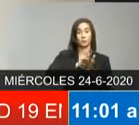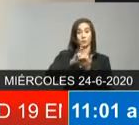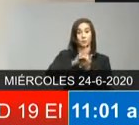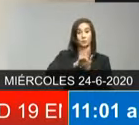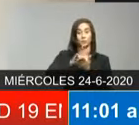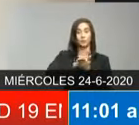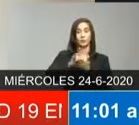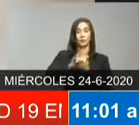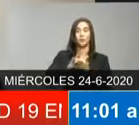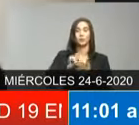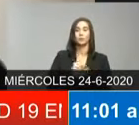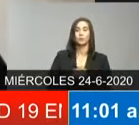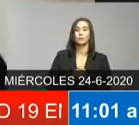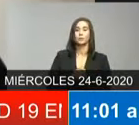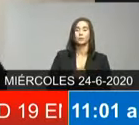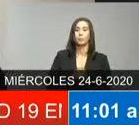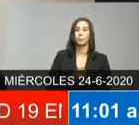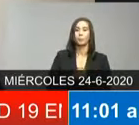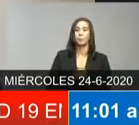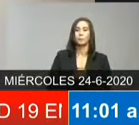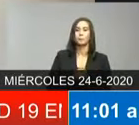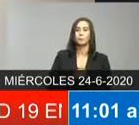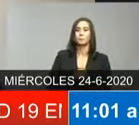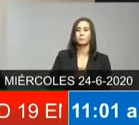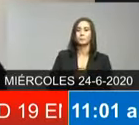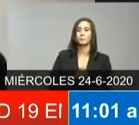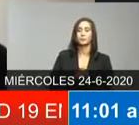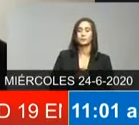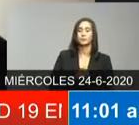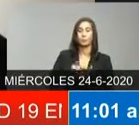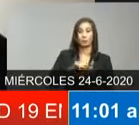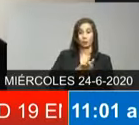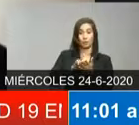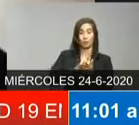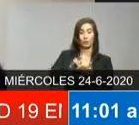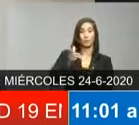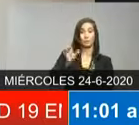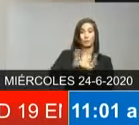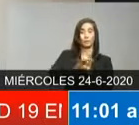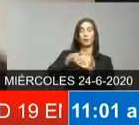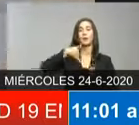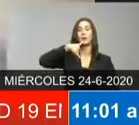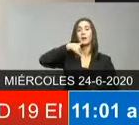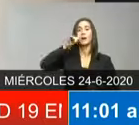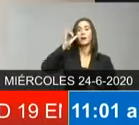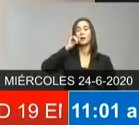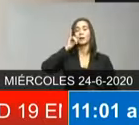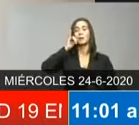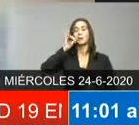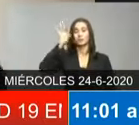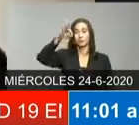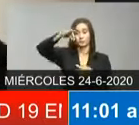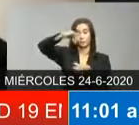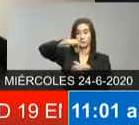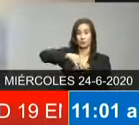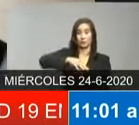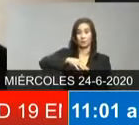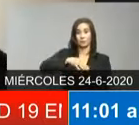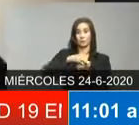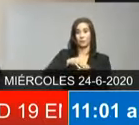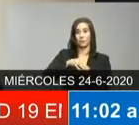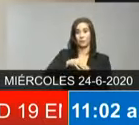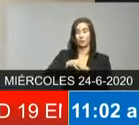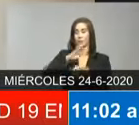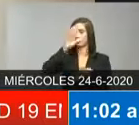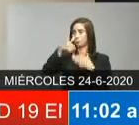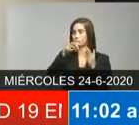el gobernador por cierto ayer se dio elecciones aquí en la ciudad de Nueva York con todo un éxito con con todos